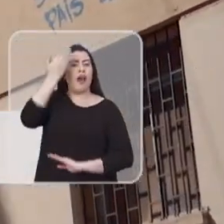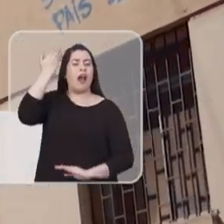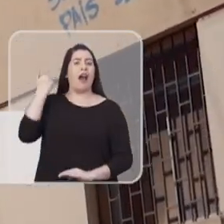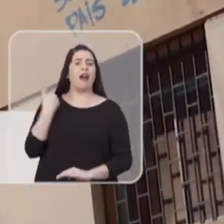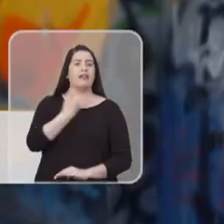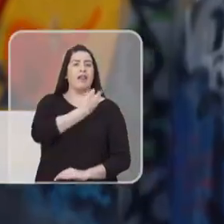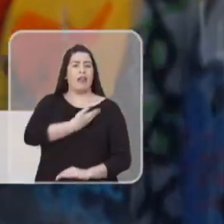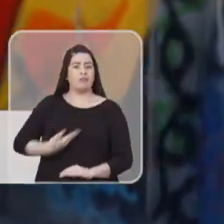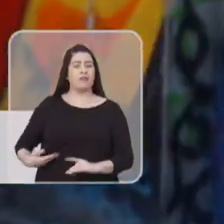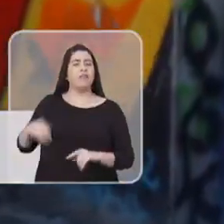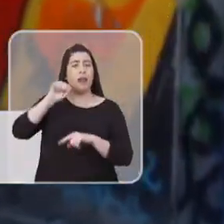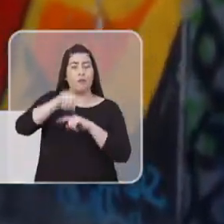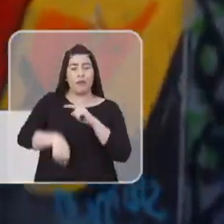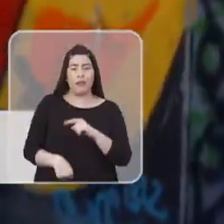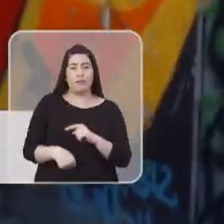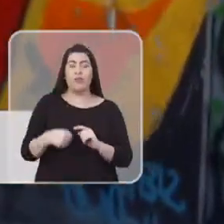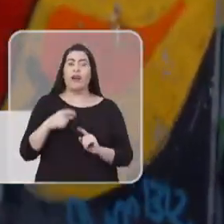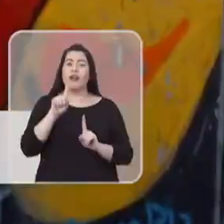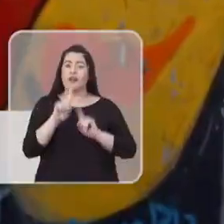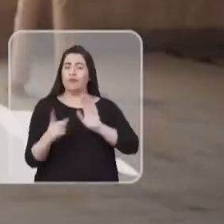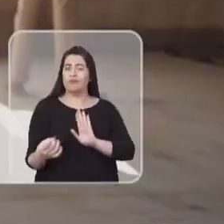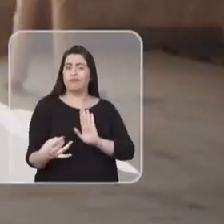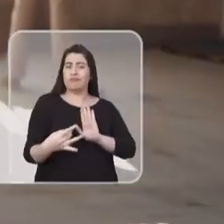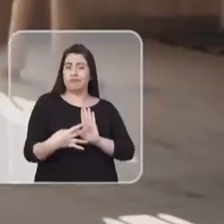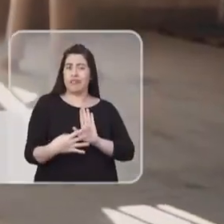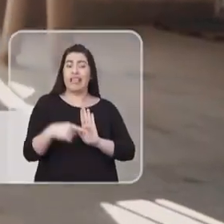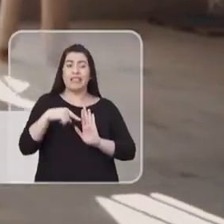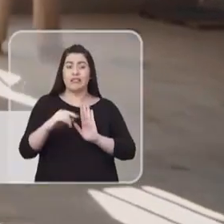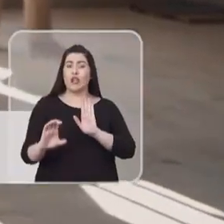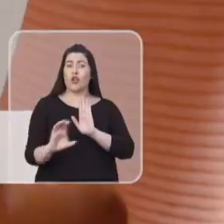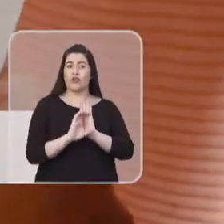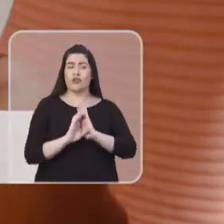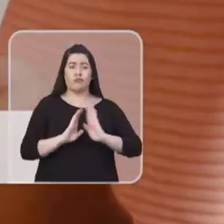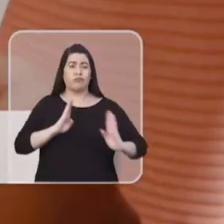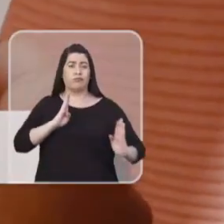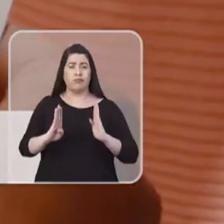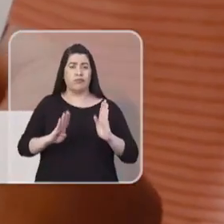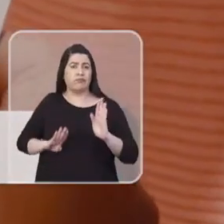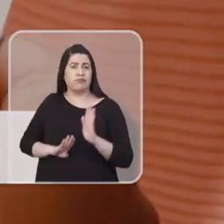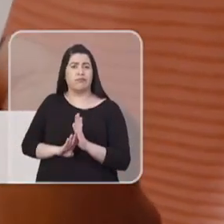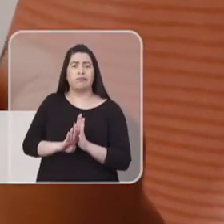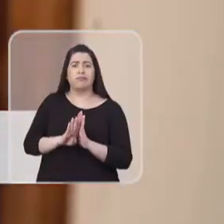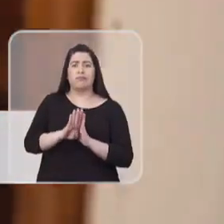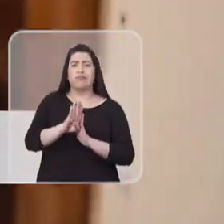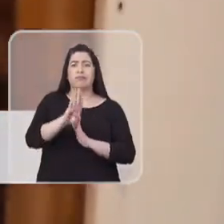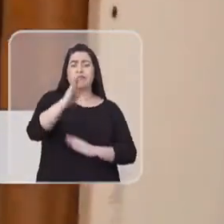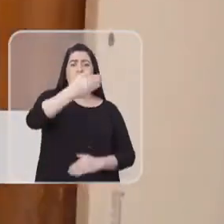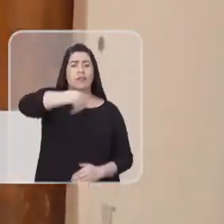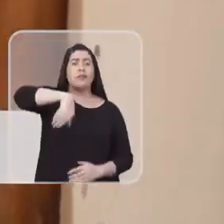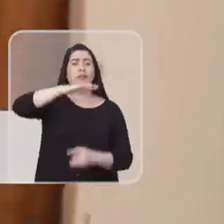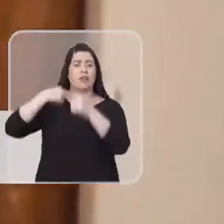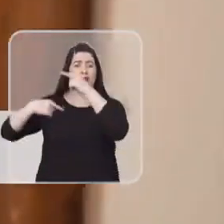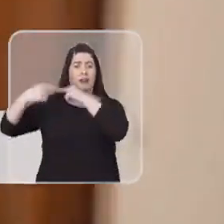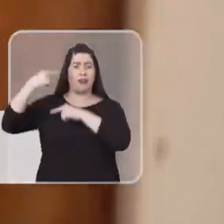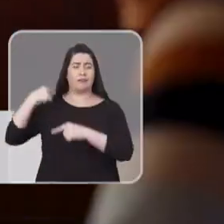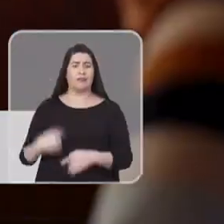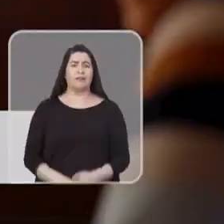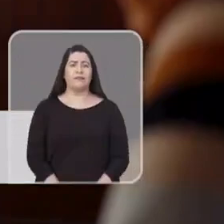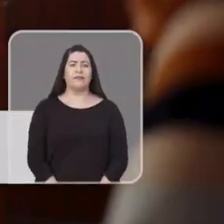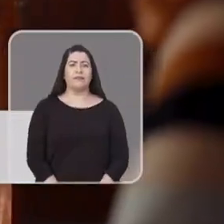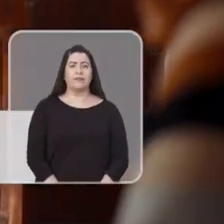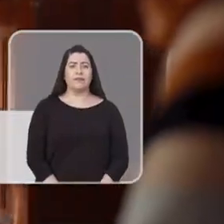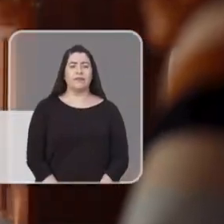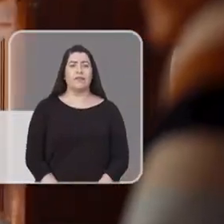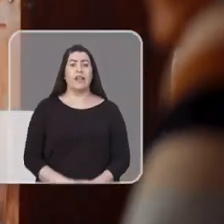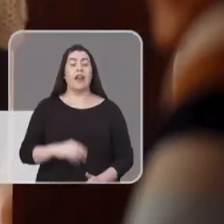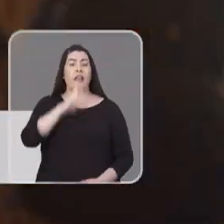aprobadas por muchos presidentes. Y por más que las descalifiquen, es la constitución bajo la cual se produjo el periodo de mayor avance de nuestra historia.